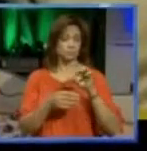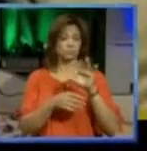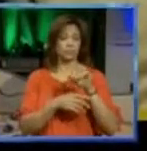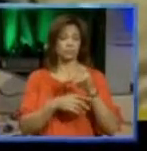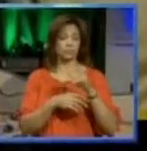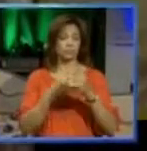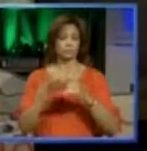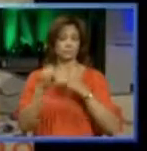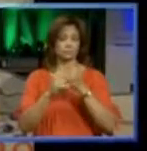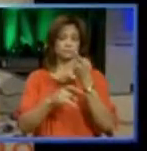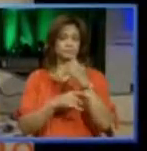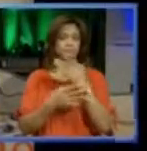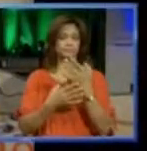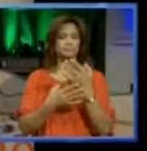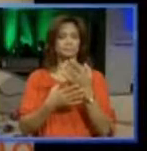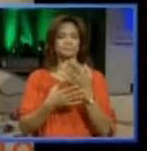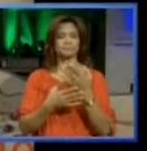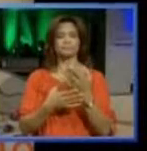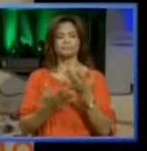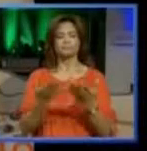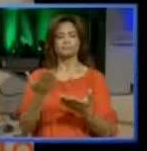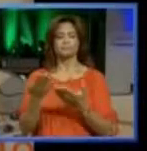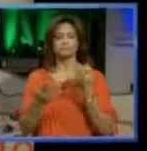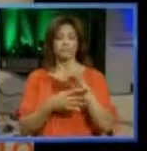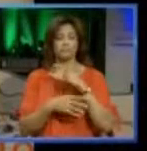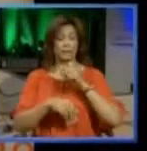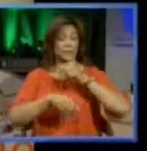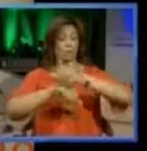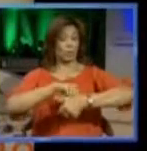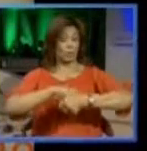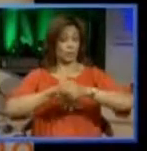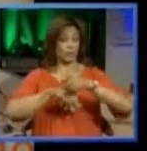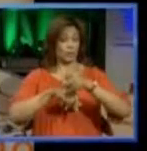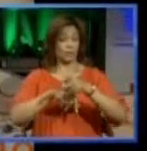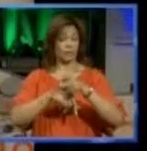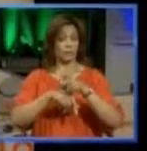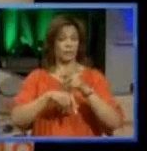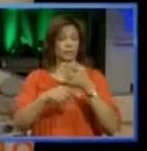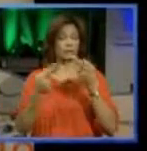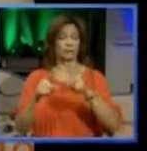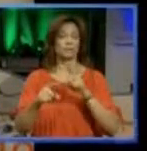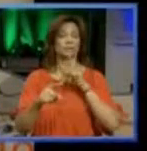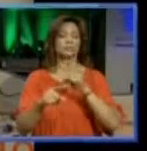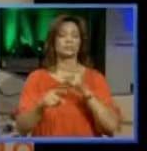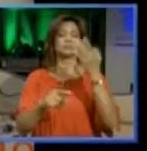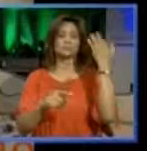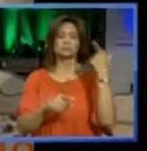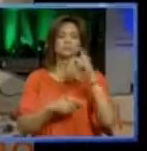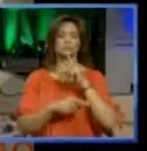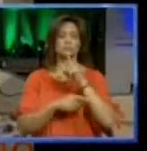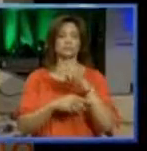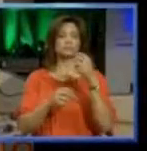federales, ella, los cargos que se le imputan, se le imputan cuando ella estaba